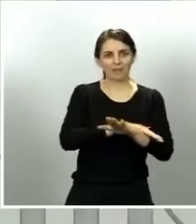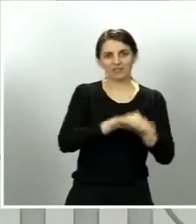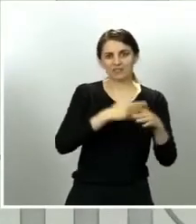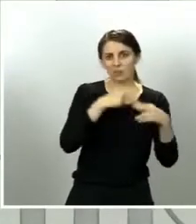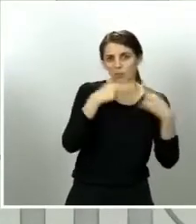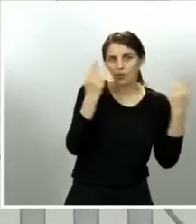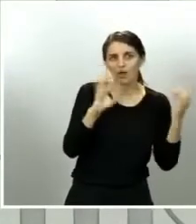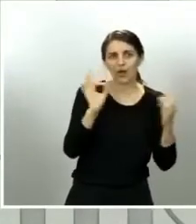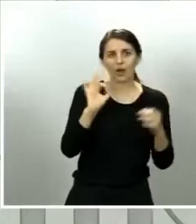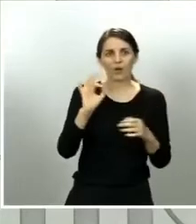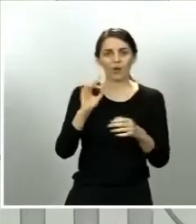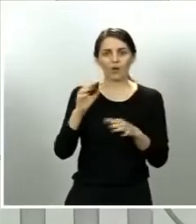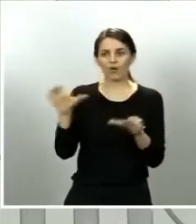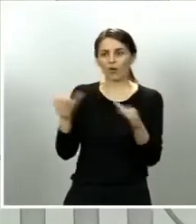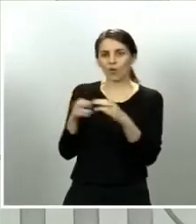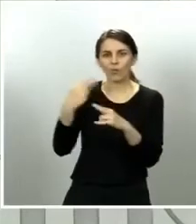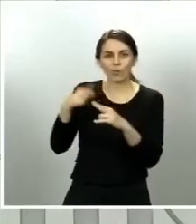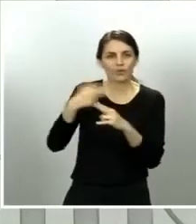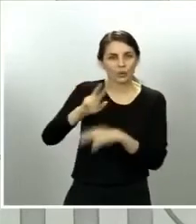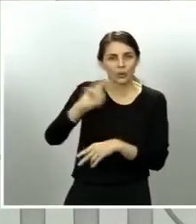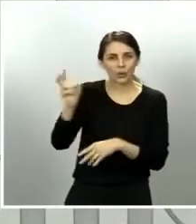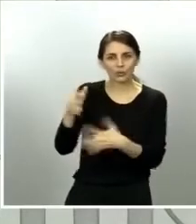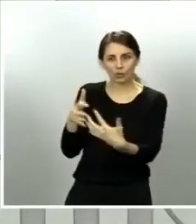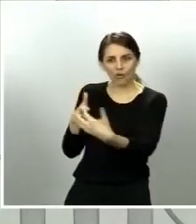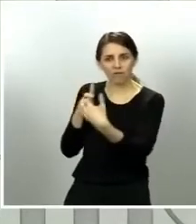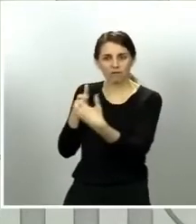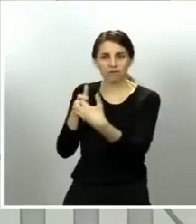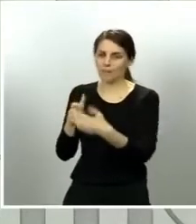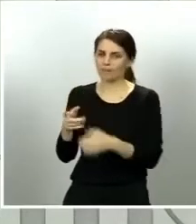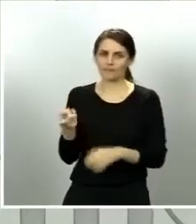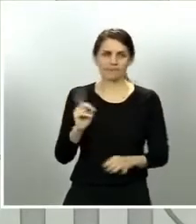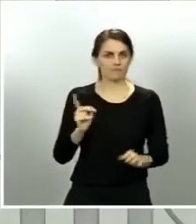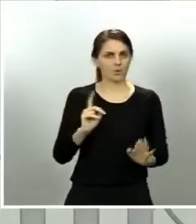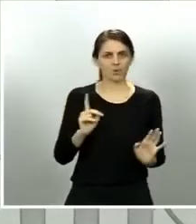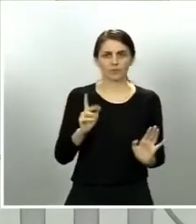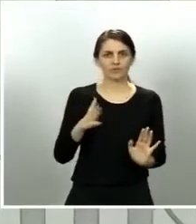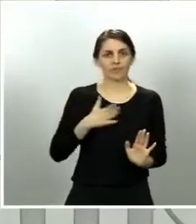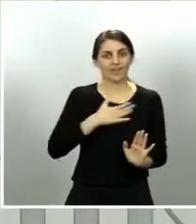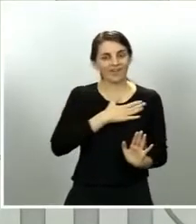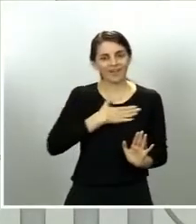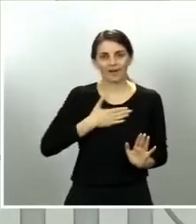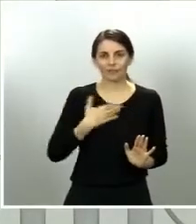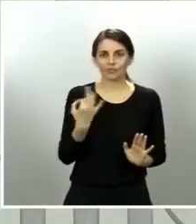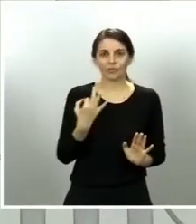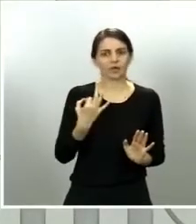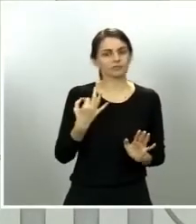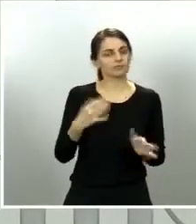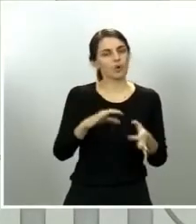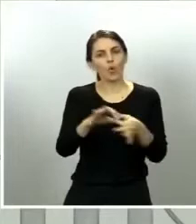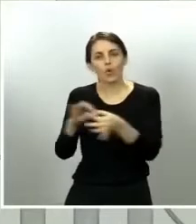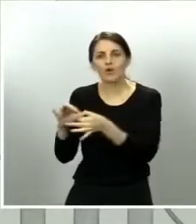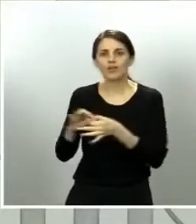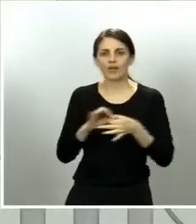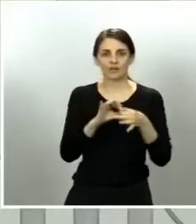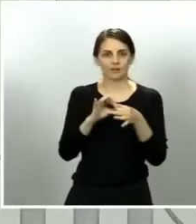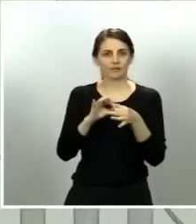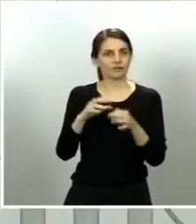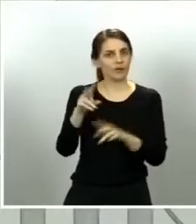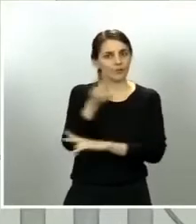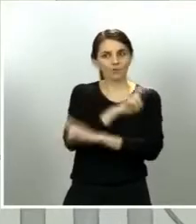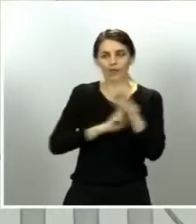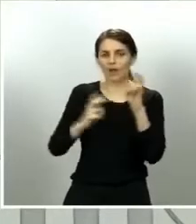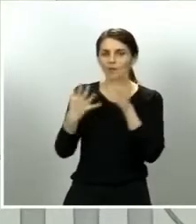de cualquier tipo, sino que el Gobierno va a seguir empeñado en construir esa imprescindible unidad, en buscar esa unidad para